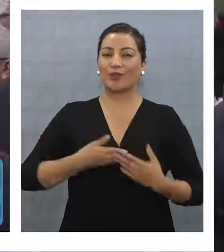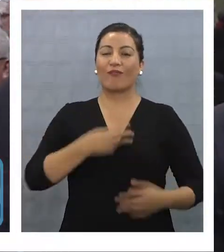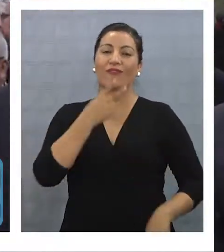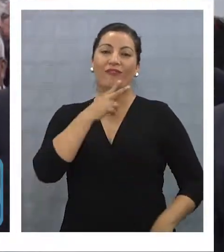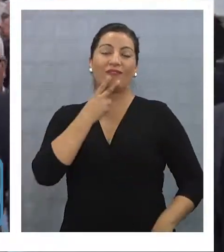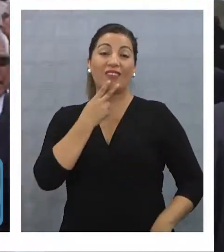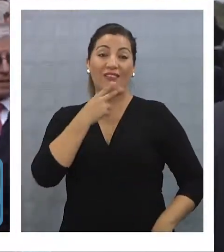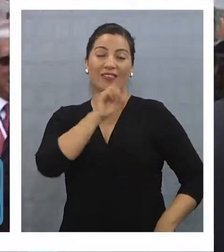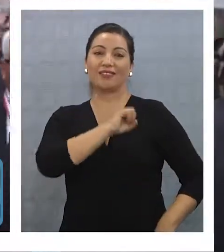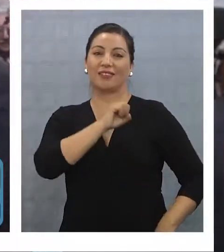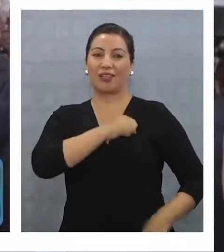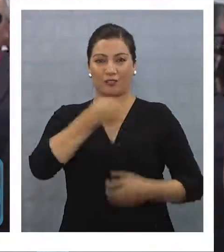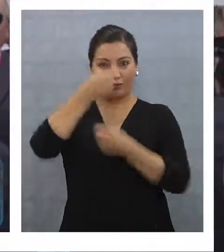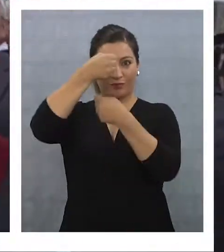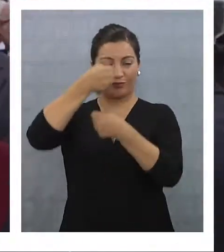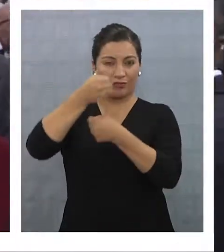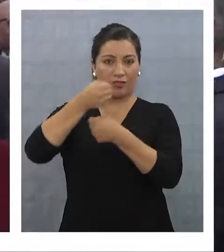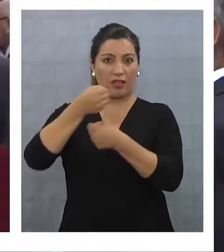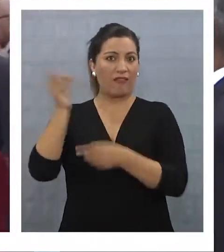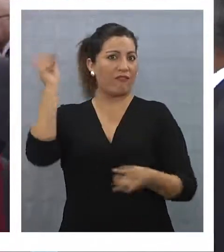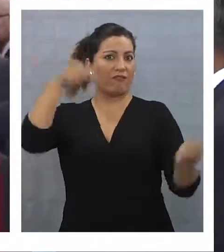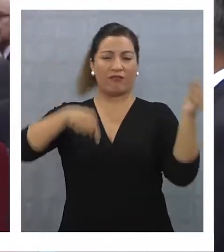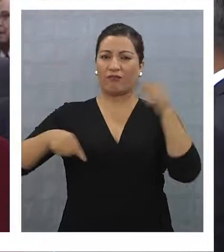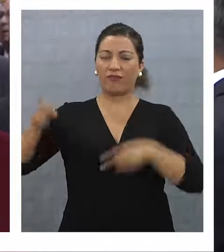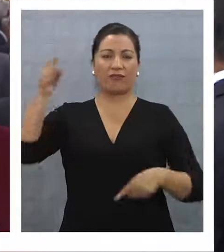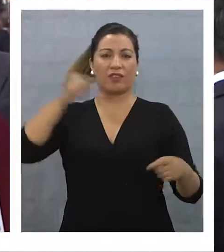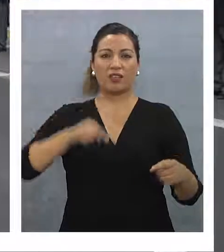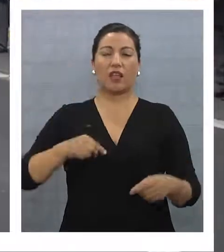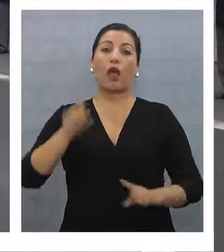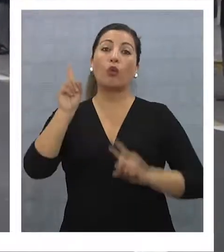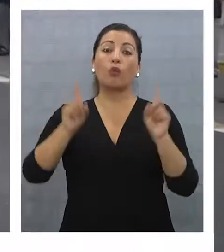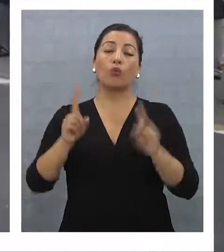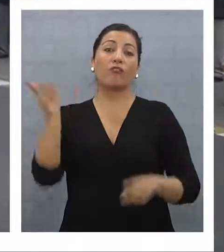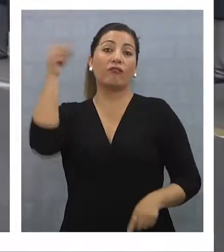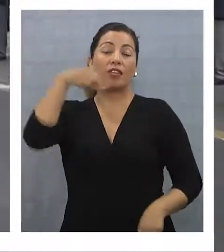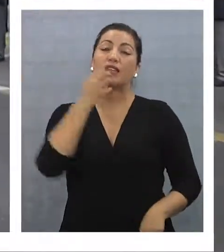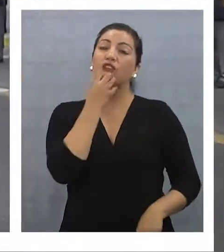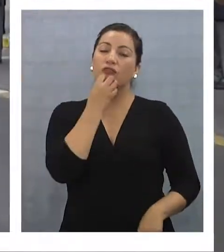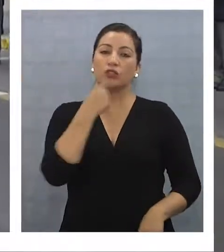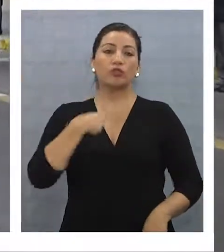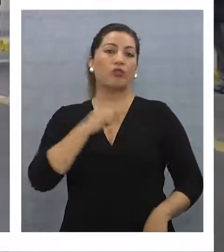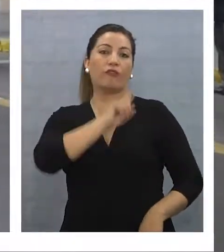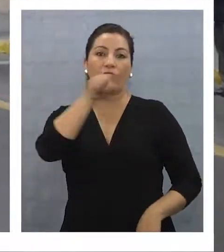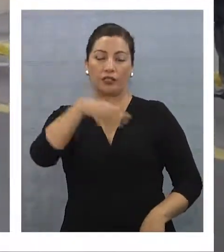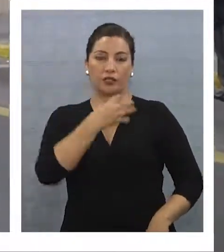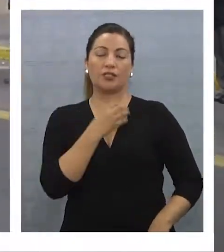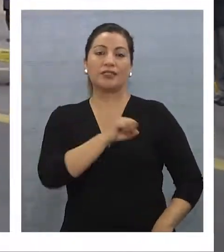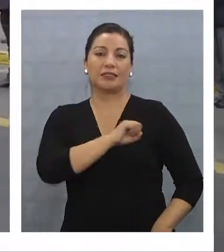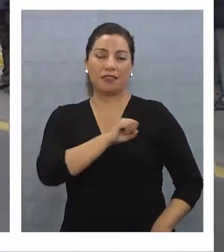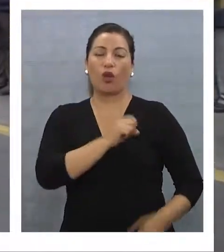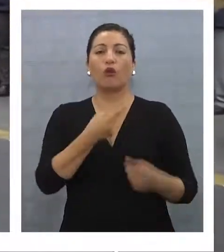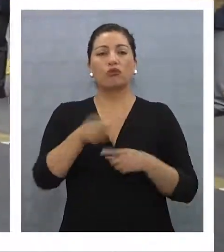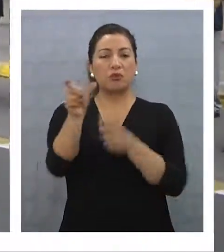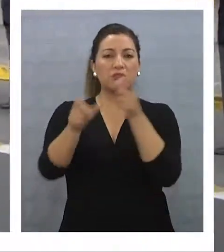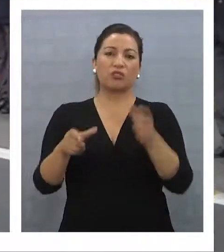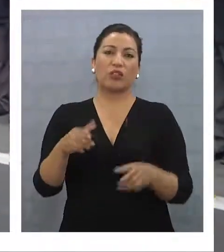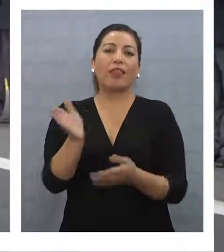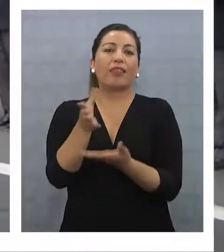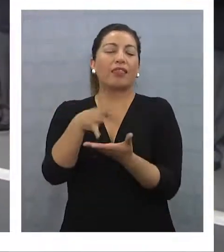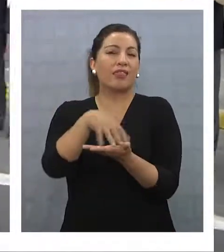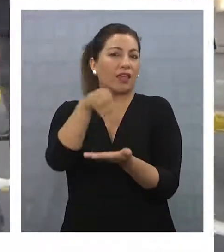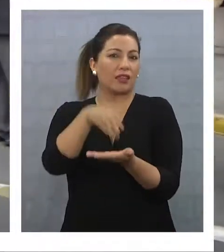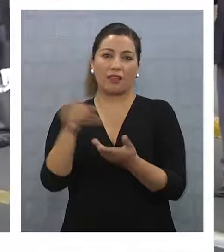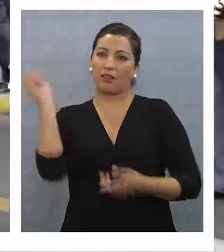Santiago. Vienen de todas partes, Sandy viene de Antofagasta, por ejemplo, yo vengo de Santiago, y otras personas también vienen de Arica,